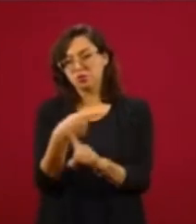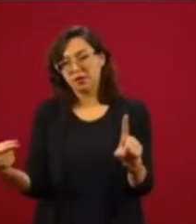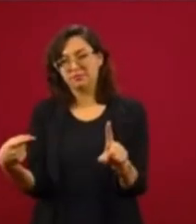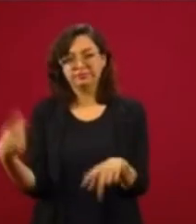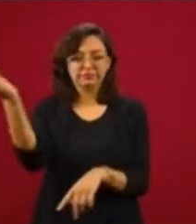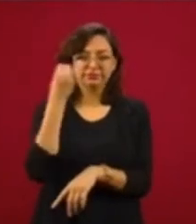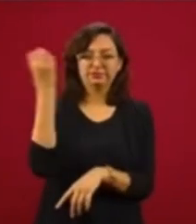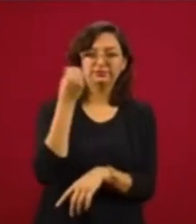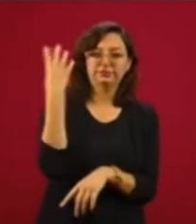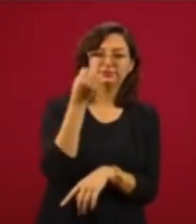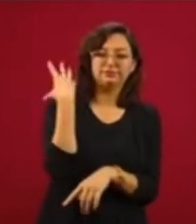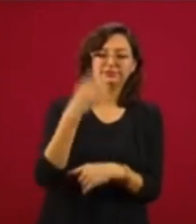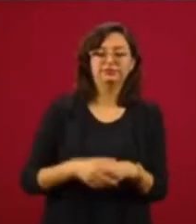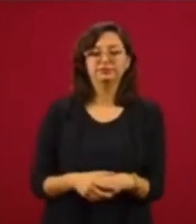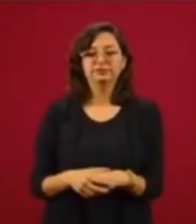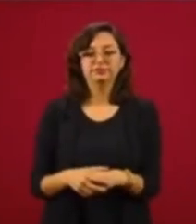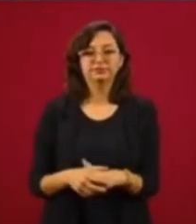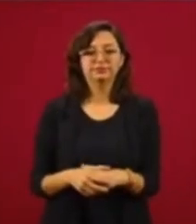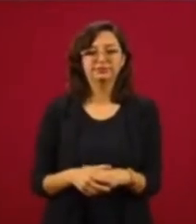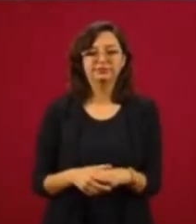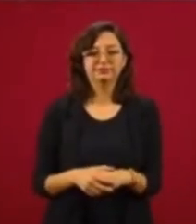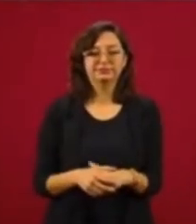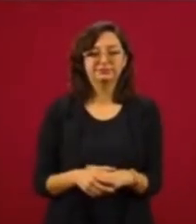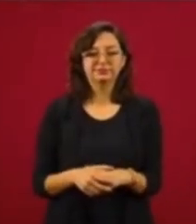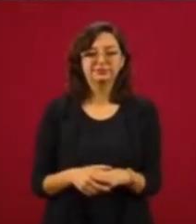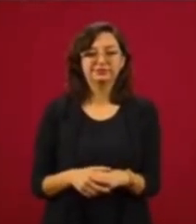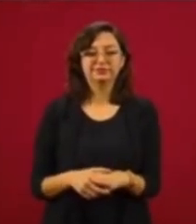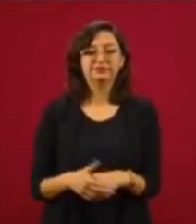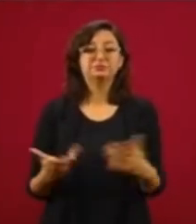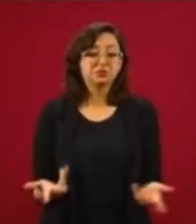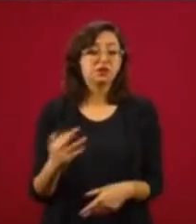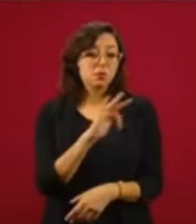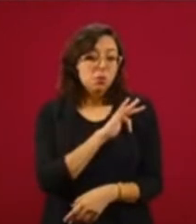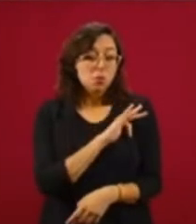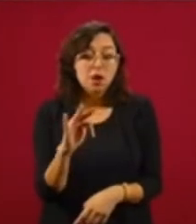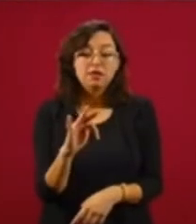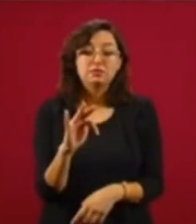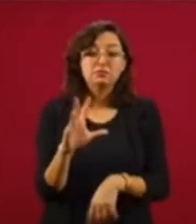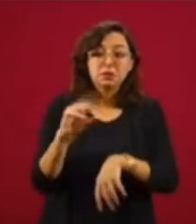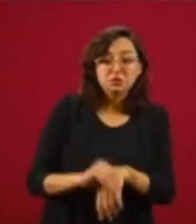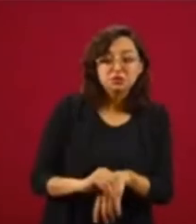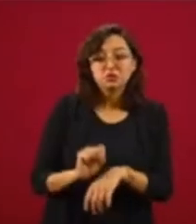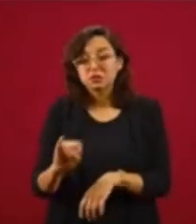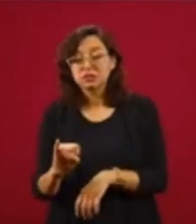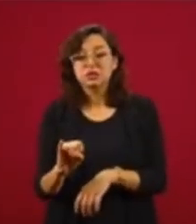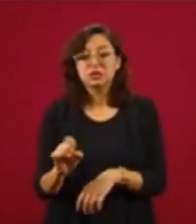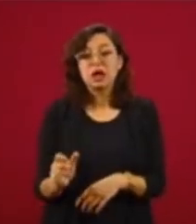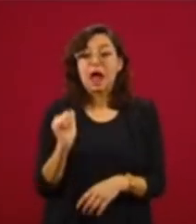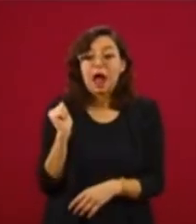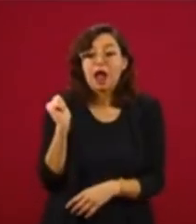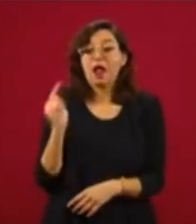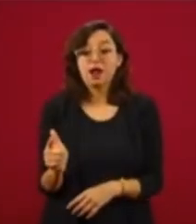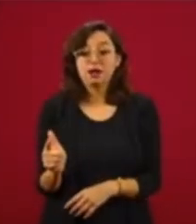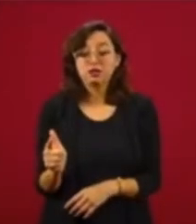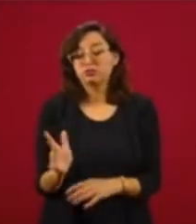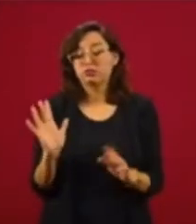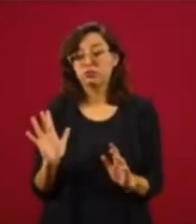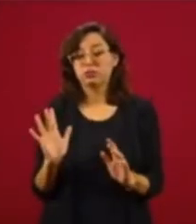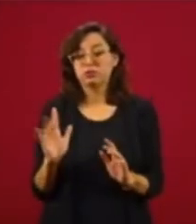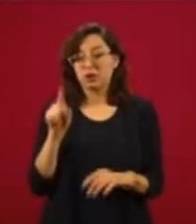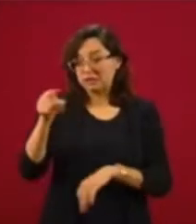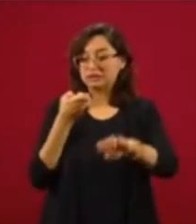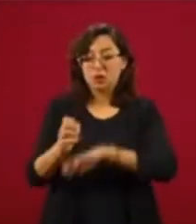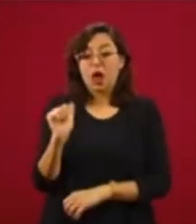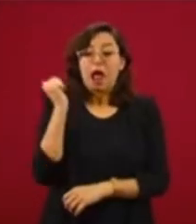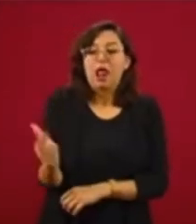la conferencia. Y si es posible, si es permitido, un acto en el